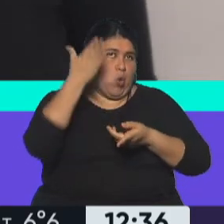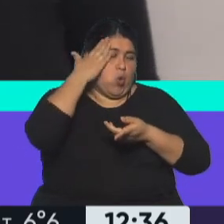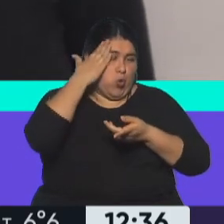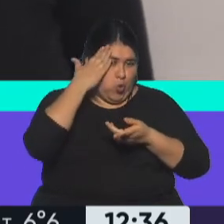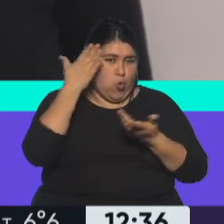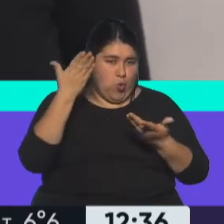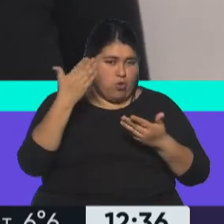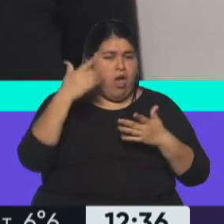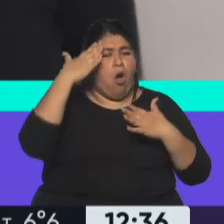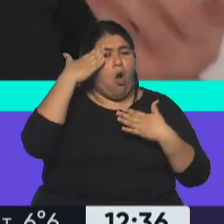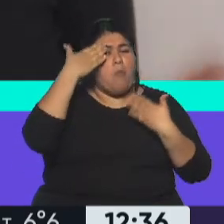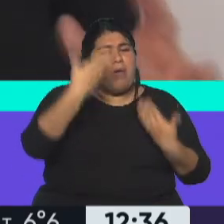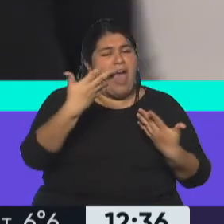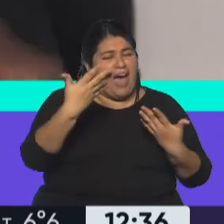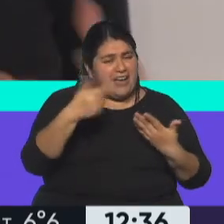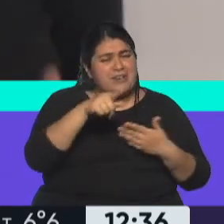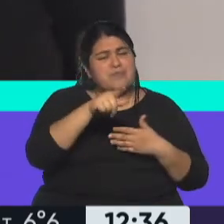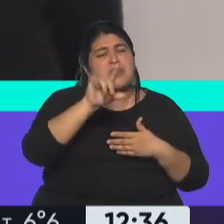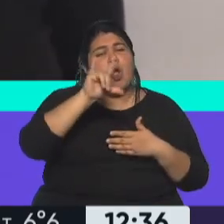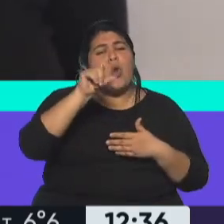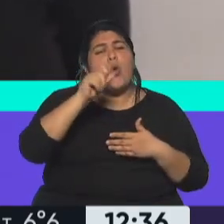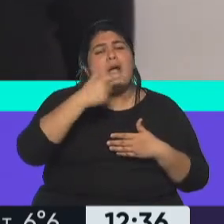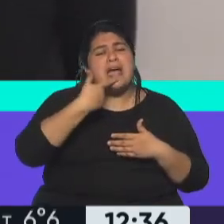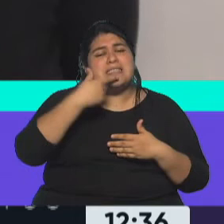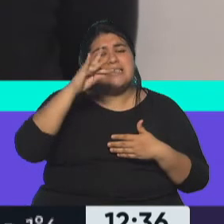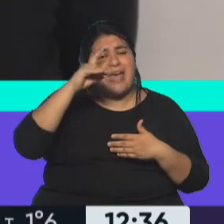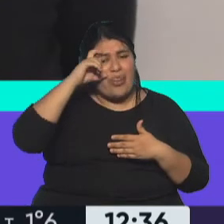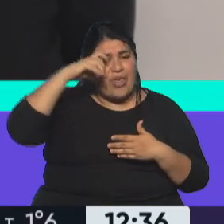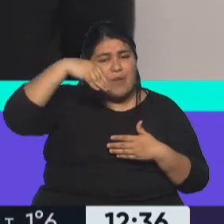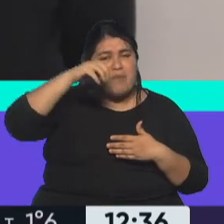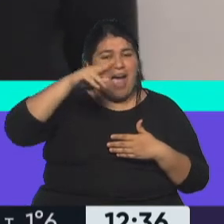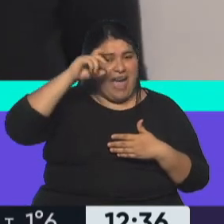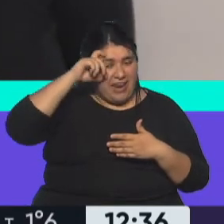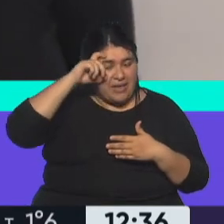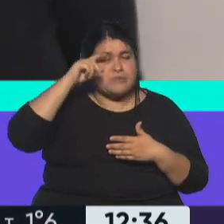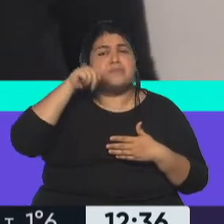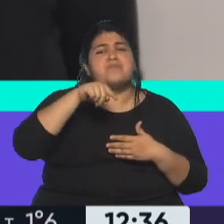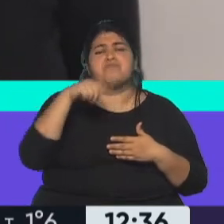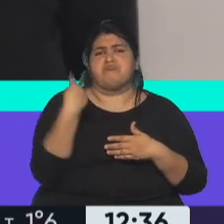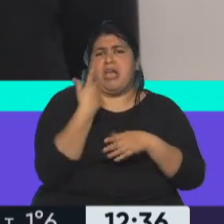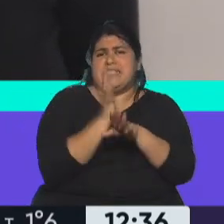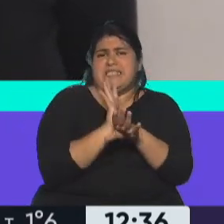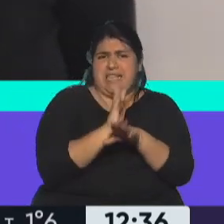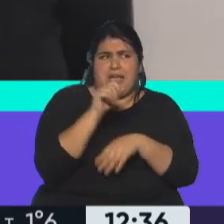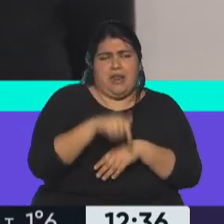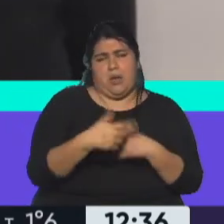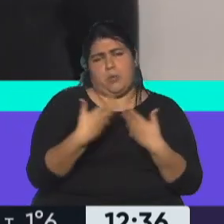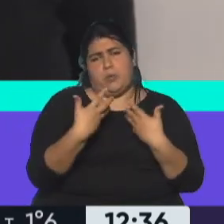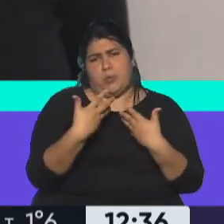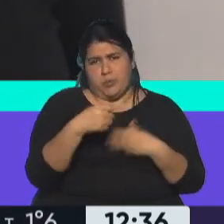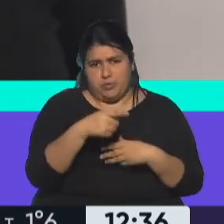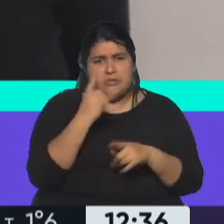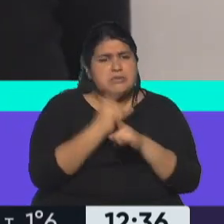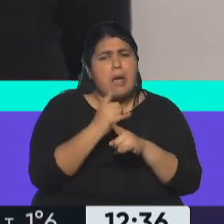Estamos hablando del homenaje a Lucas de Mare, ¿por qué? Porque es el cine de oro, el cine de oro de nuestro país está siempre